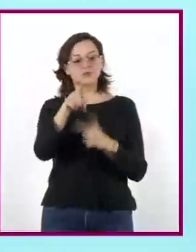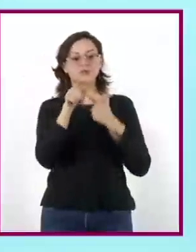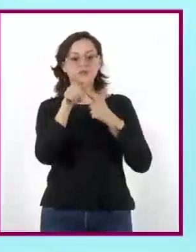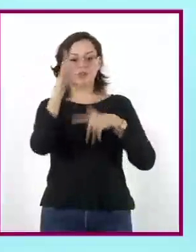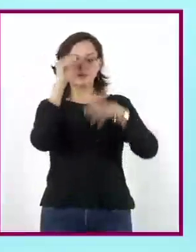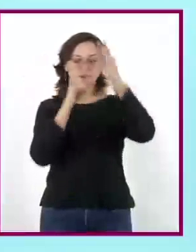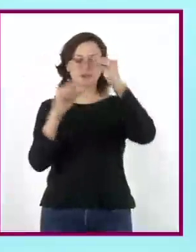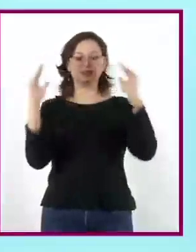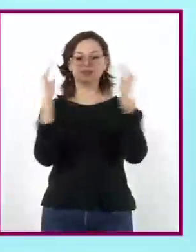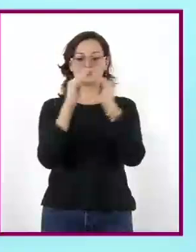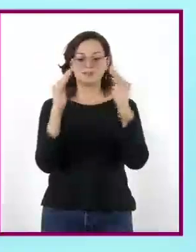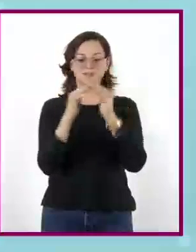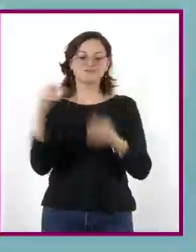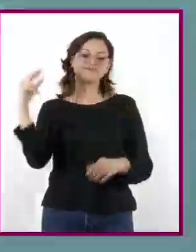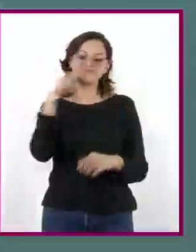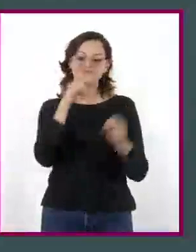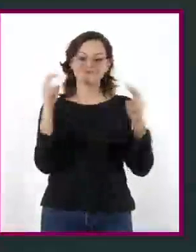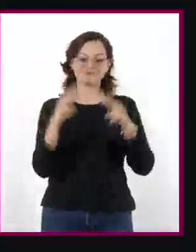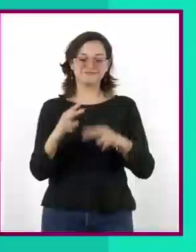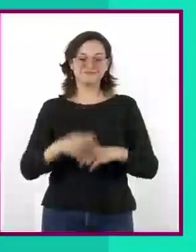Hasta pronto.